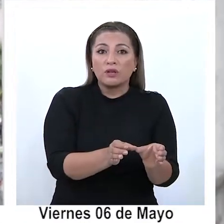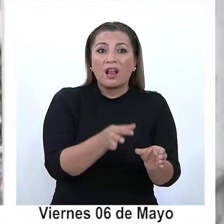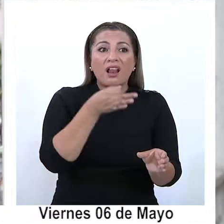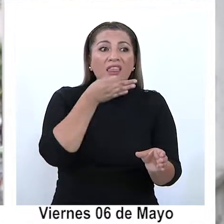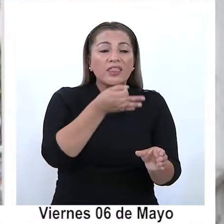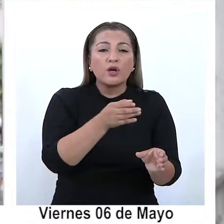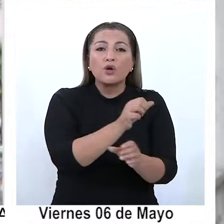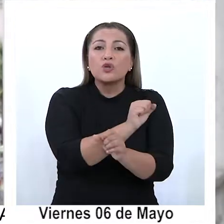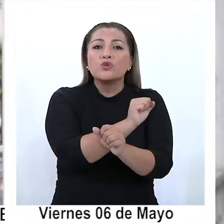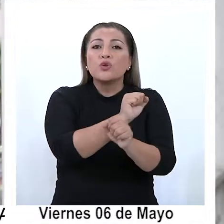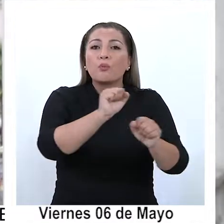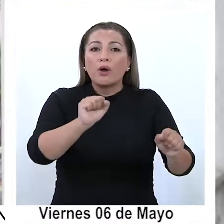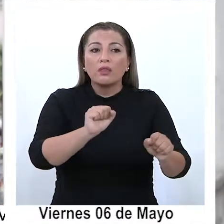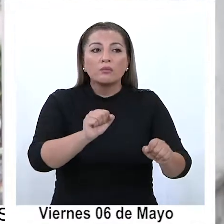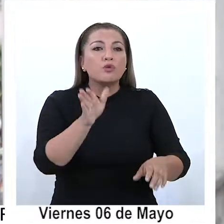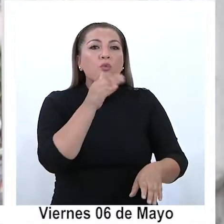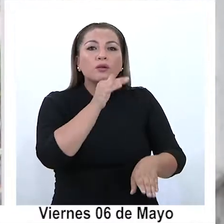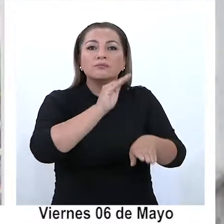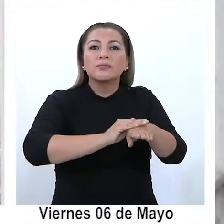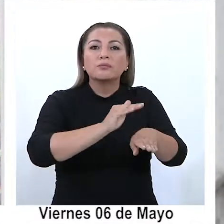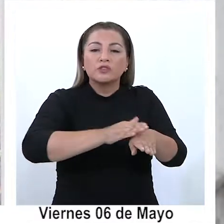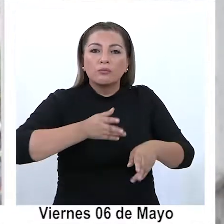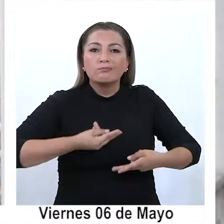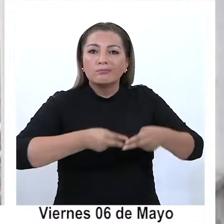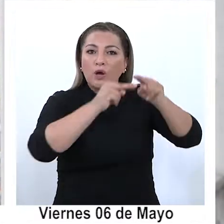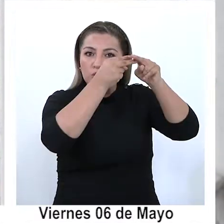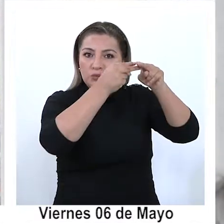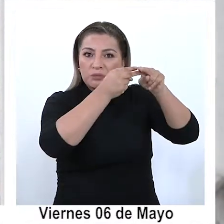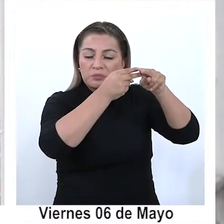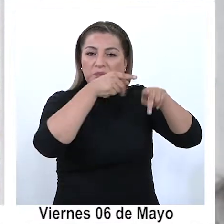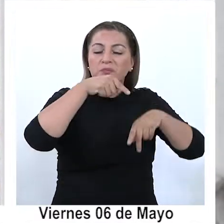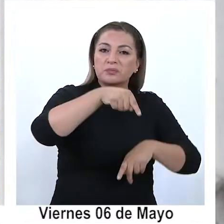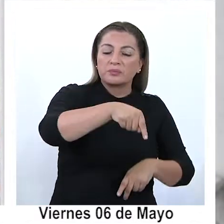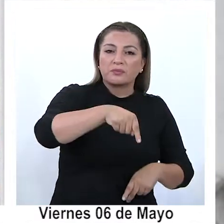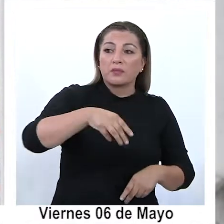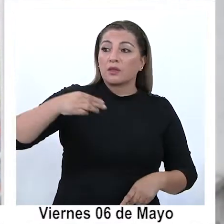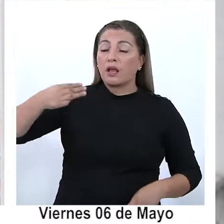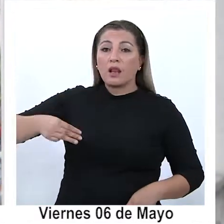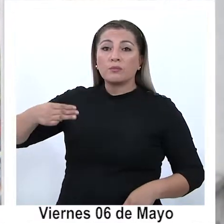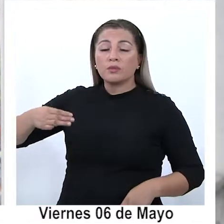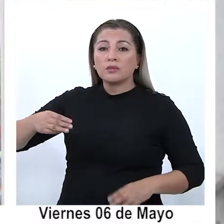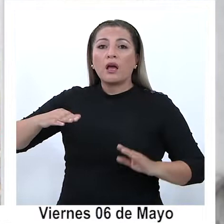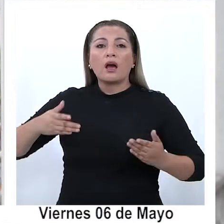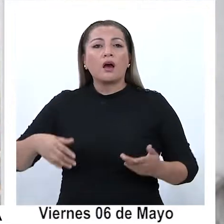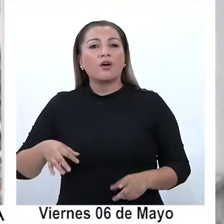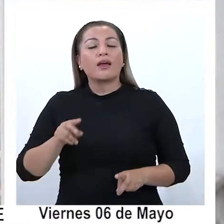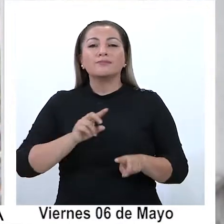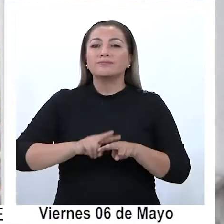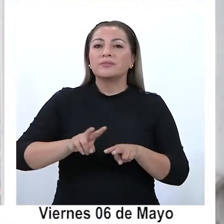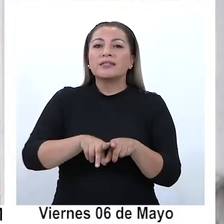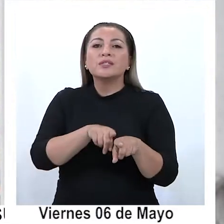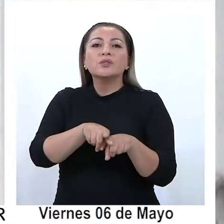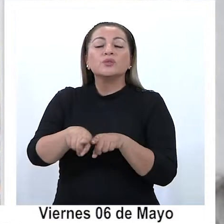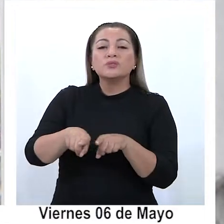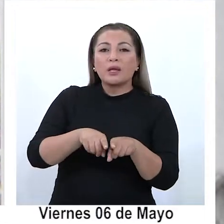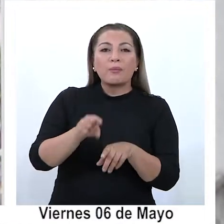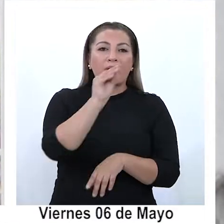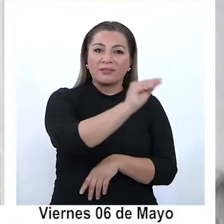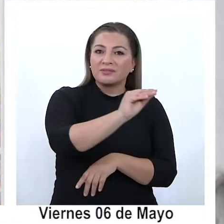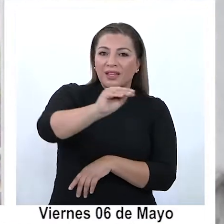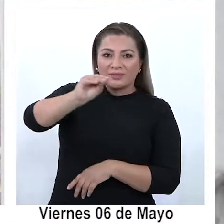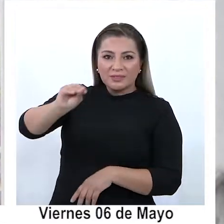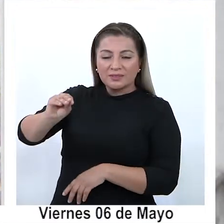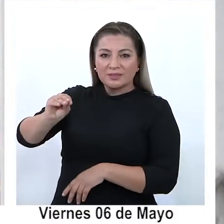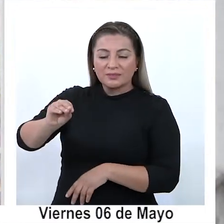detenerse por no contar con autorización y desde la municipalidad están ahora viendo el trámite administrativo para notificar